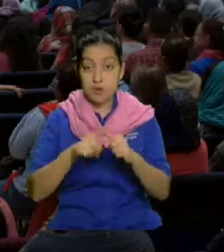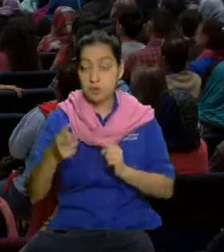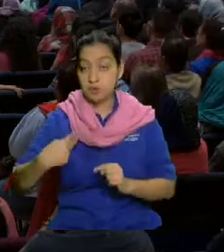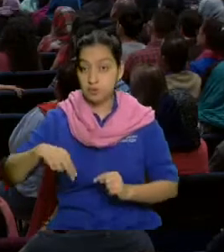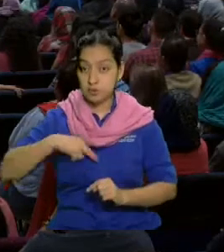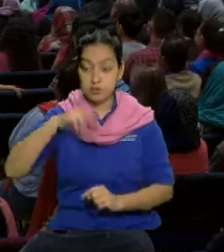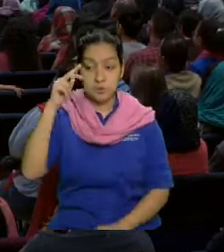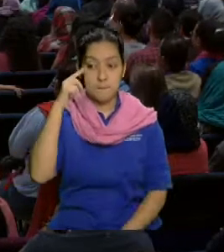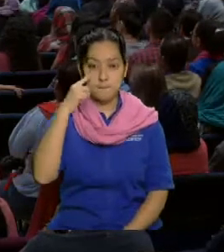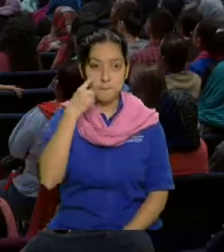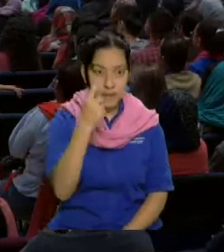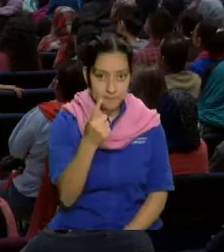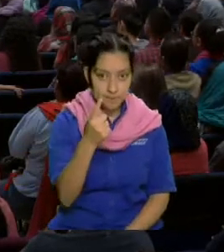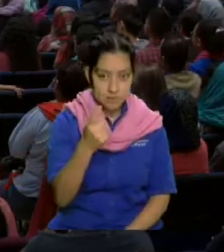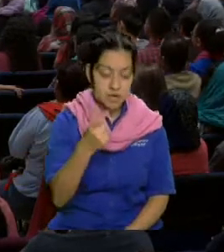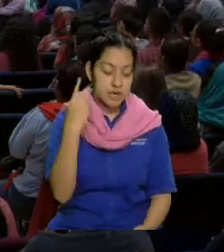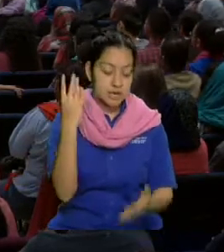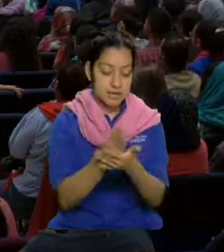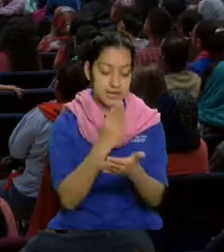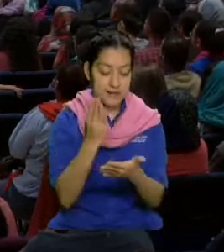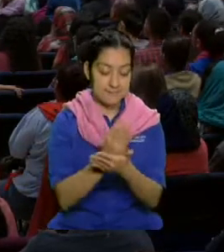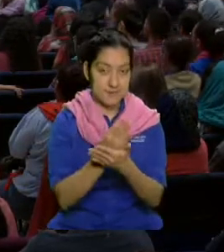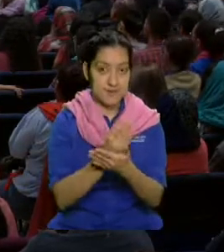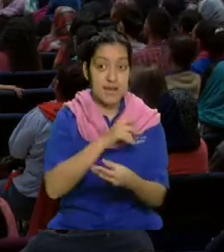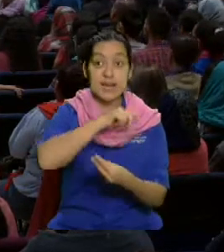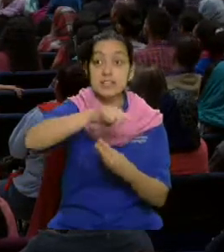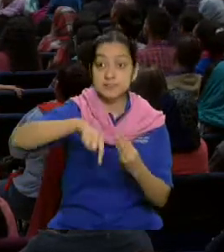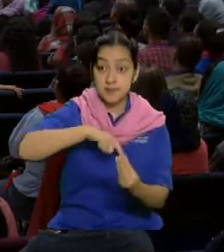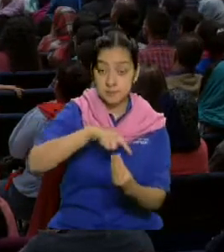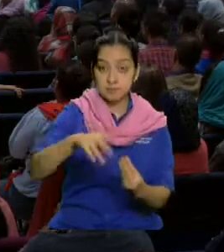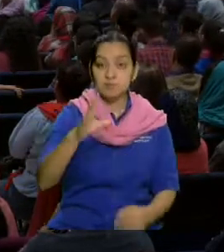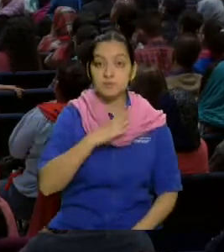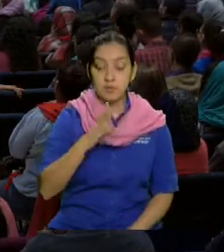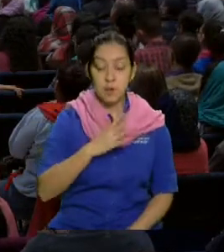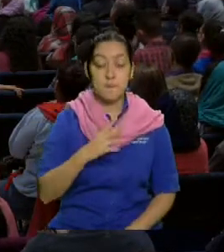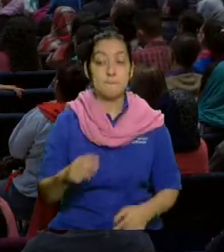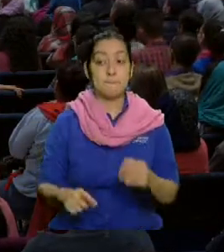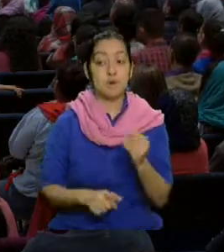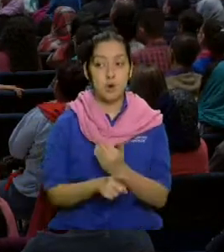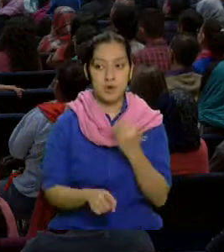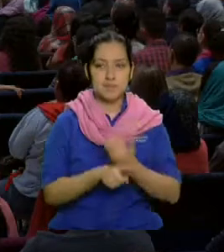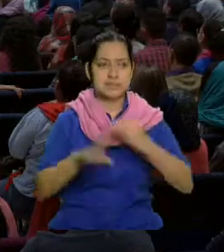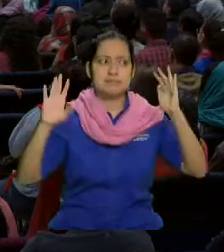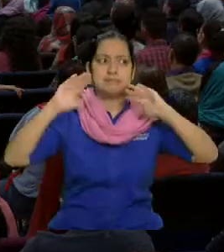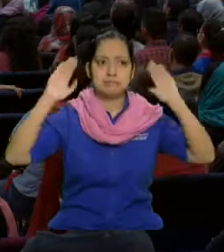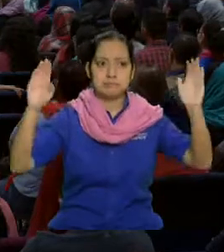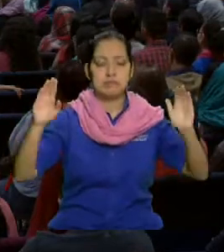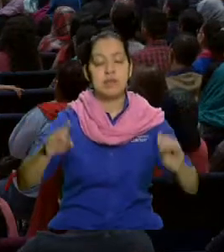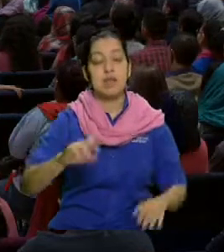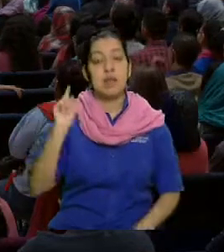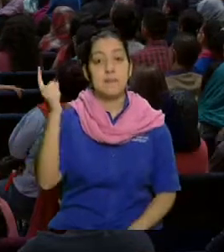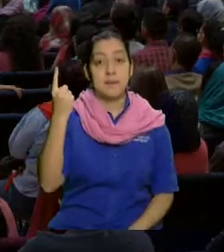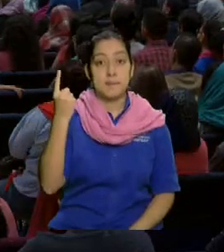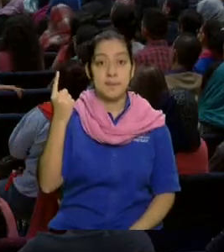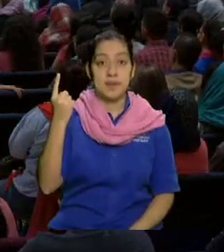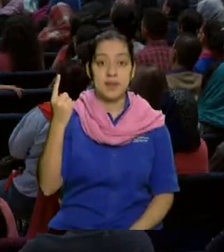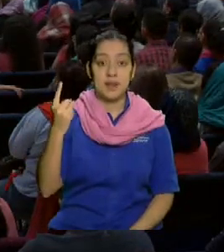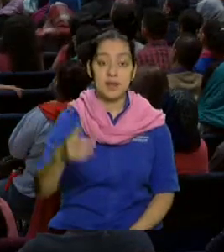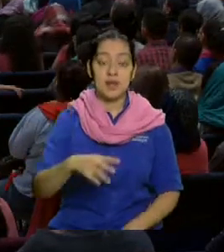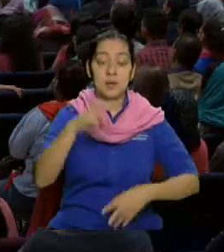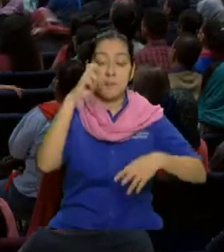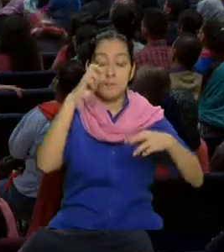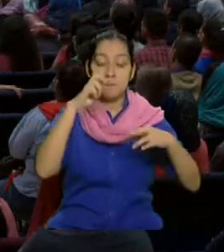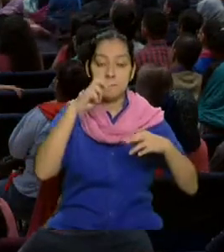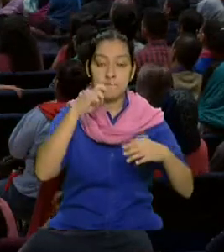cuenta que en la Biblia las familias tuvieron serios problemas. El primero que tuvo problemas fue la cabeza federal